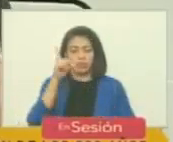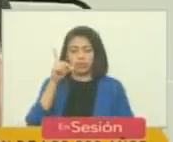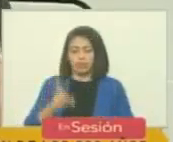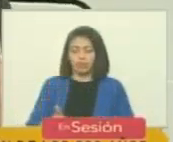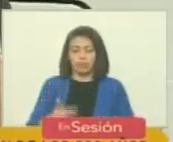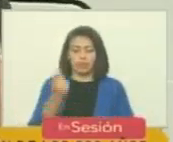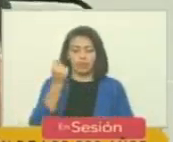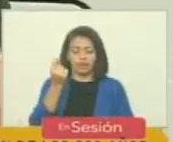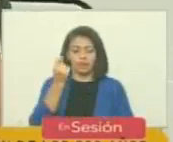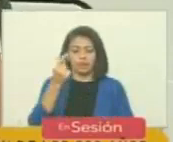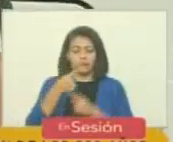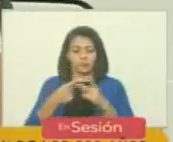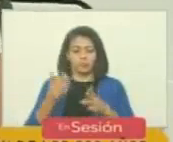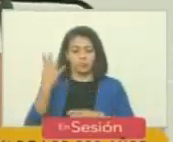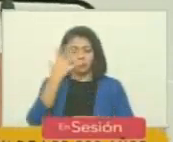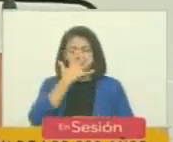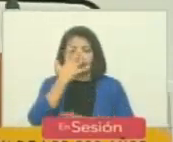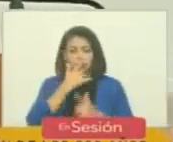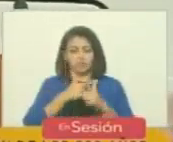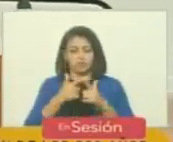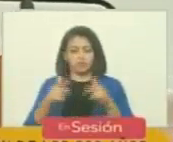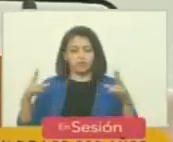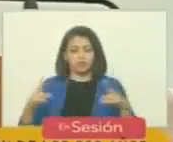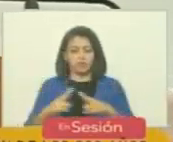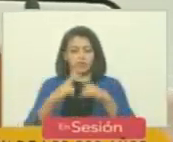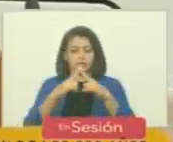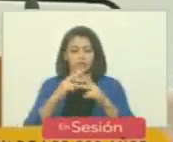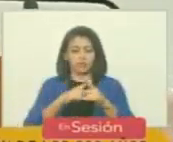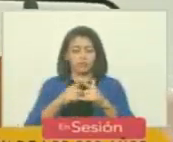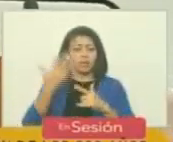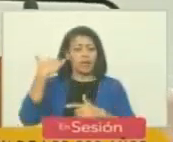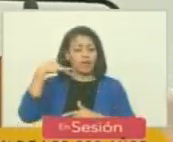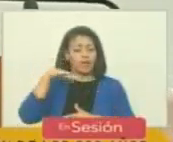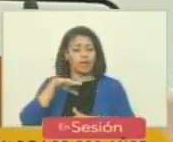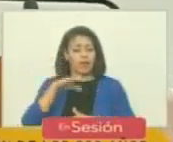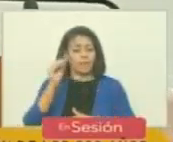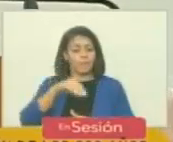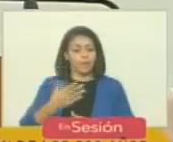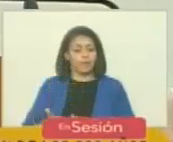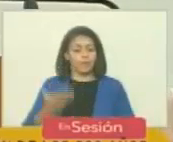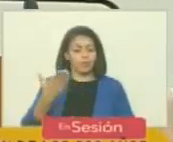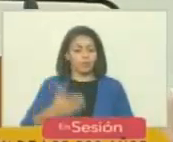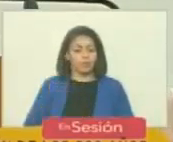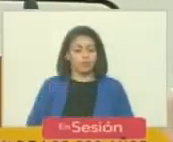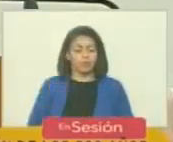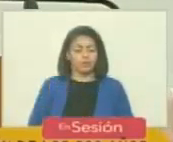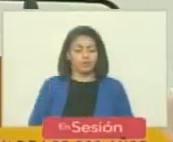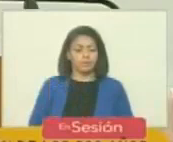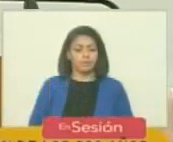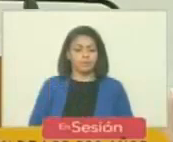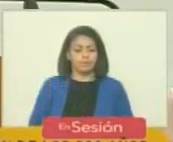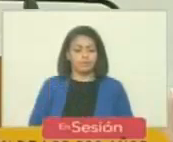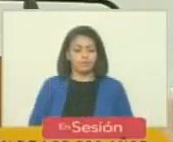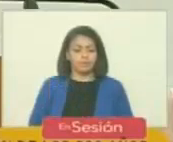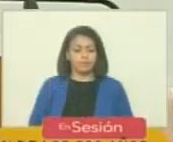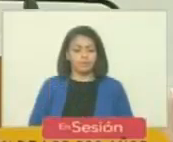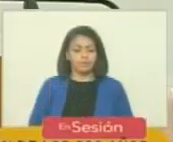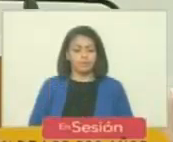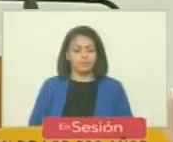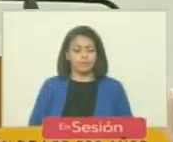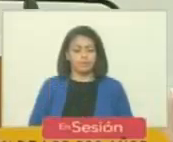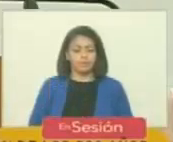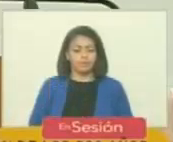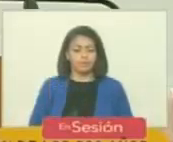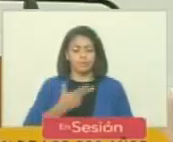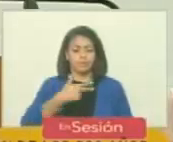ninguno de nosotros dudar que fue un encuentro quizás de los más importantes de ese siglo el que